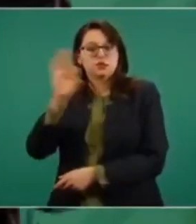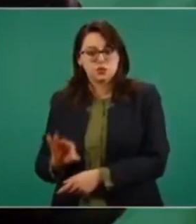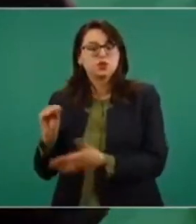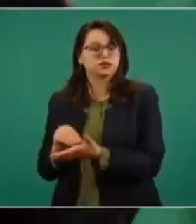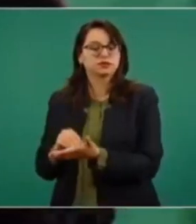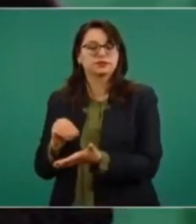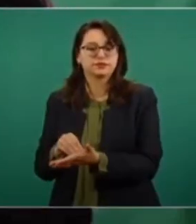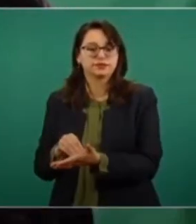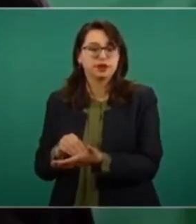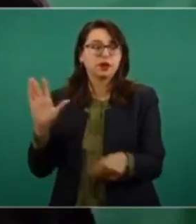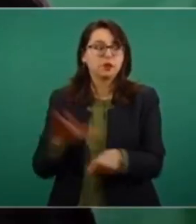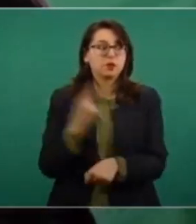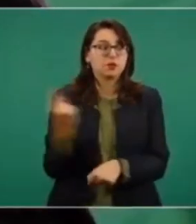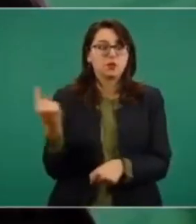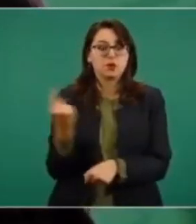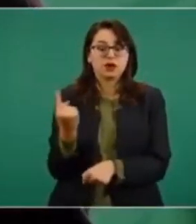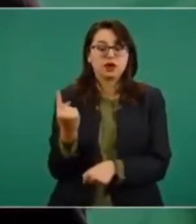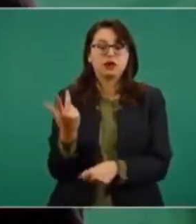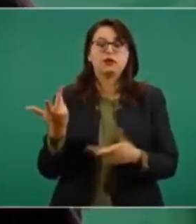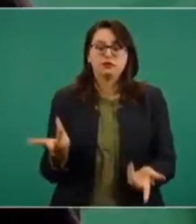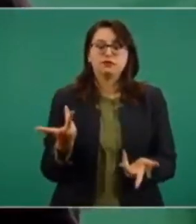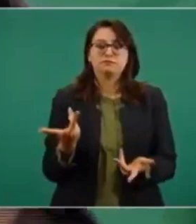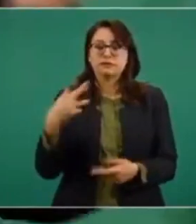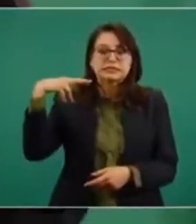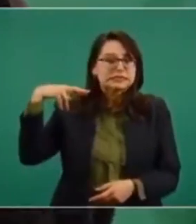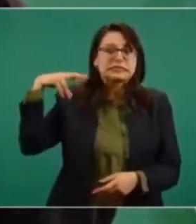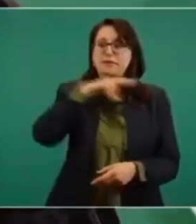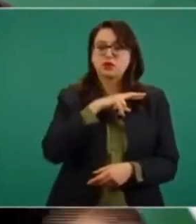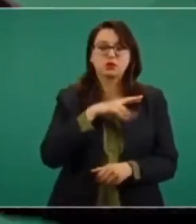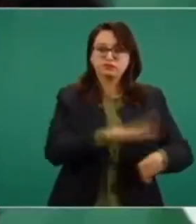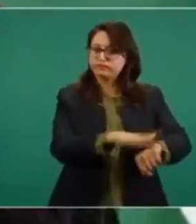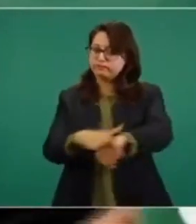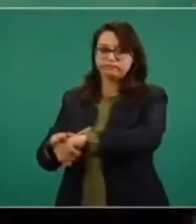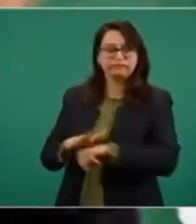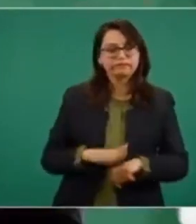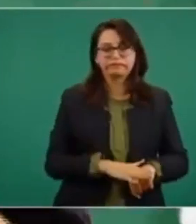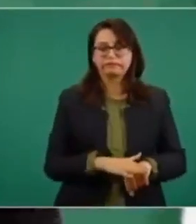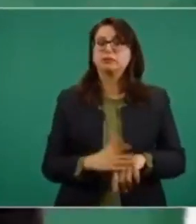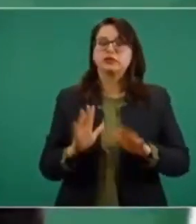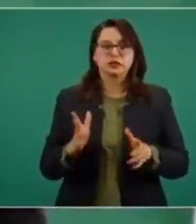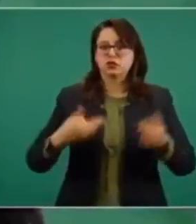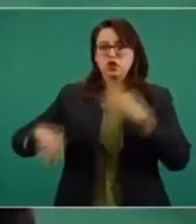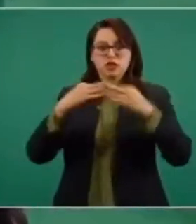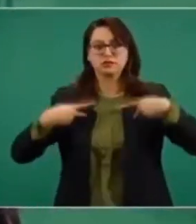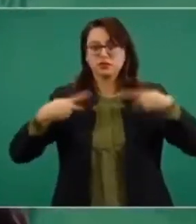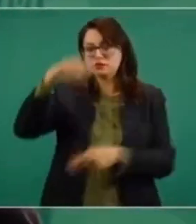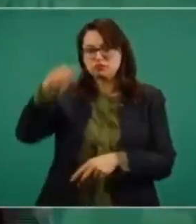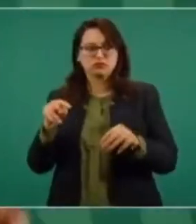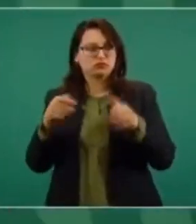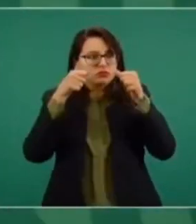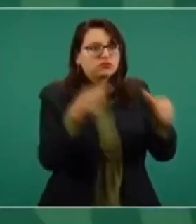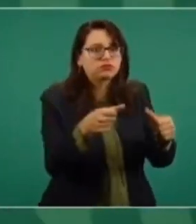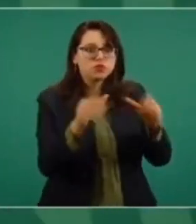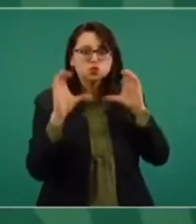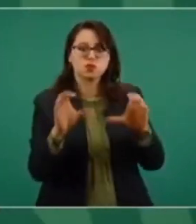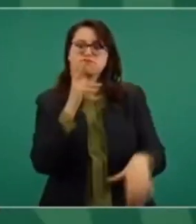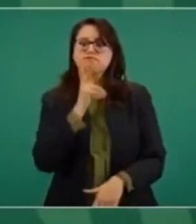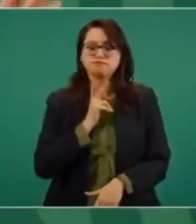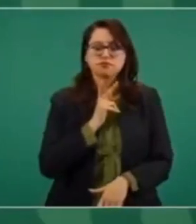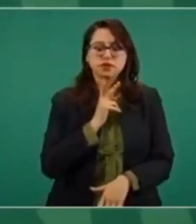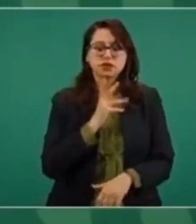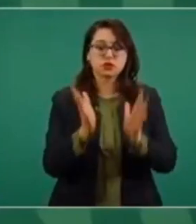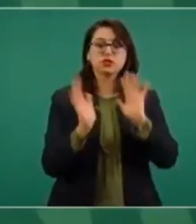porque sonó la alarma, sonó la campana con el cambio y ya no estamos entregando concesiones, ya no hay las rondas,